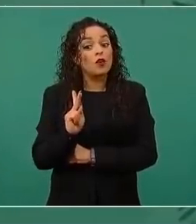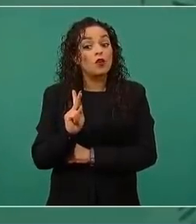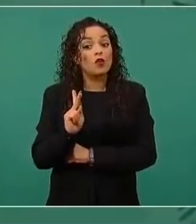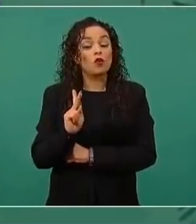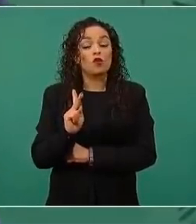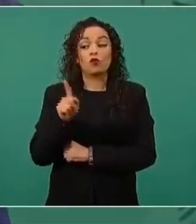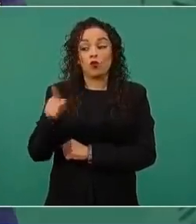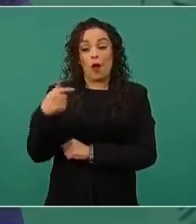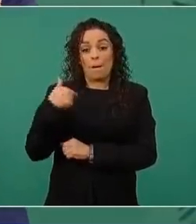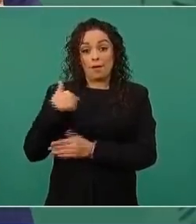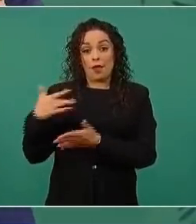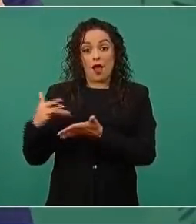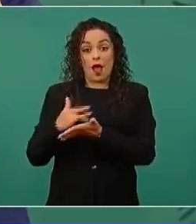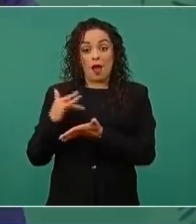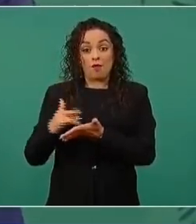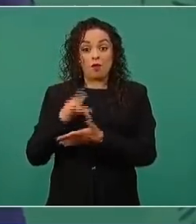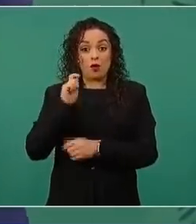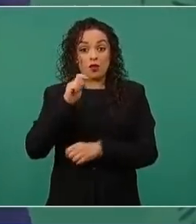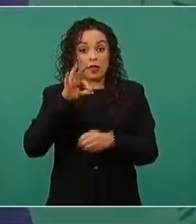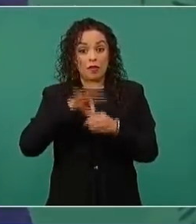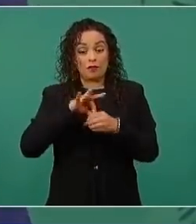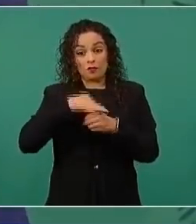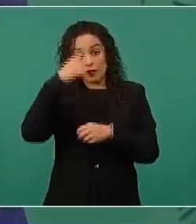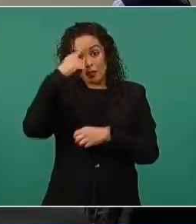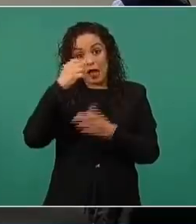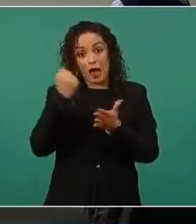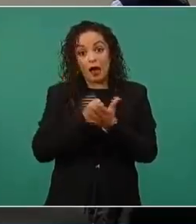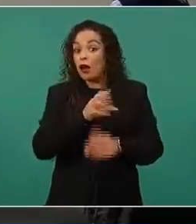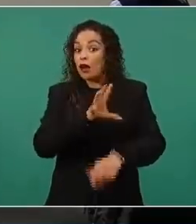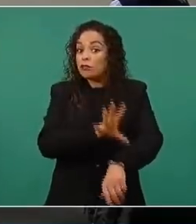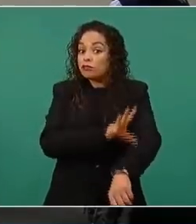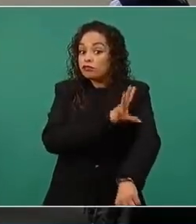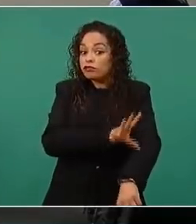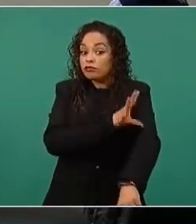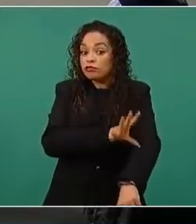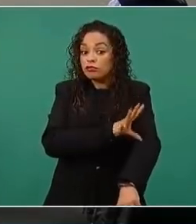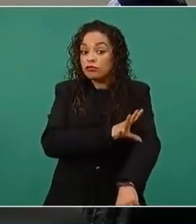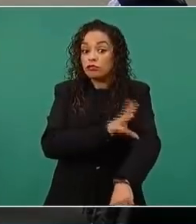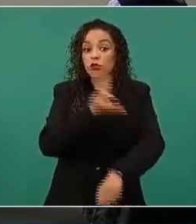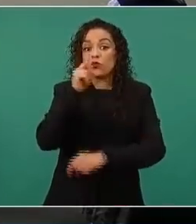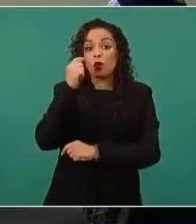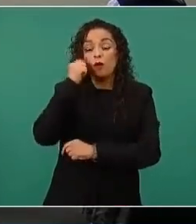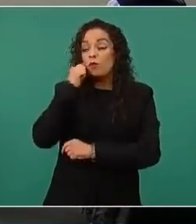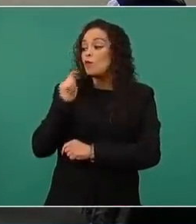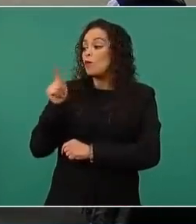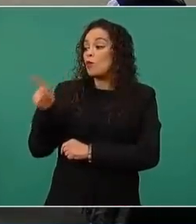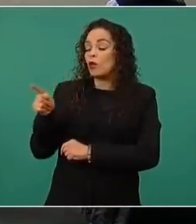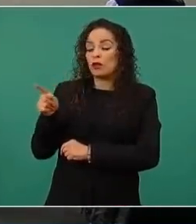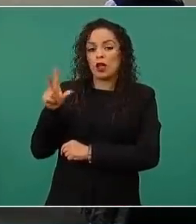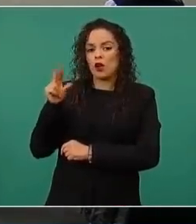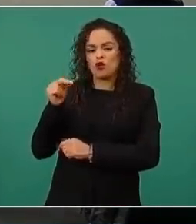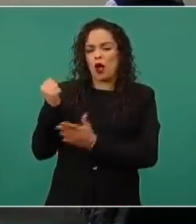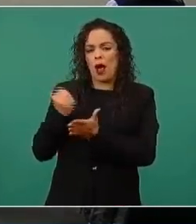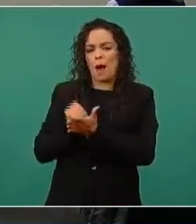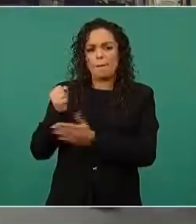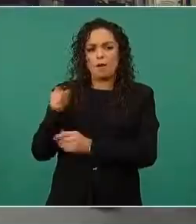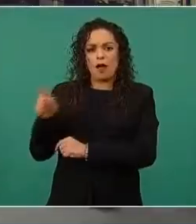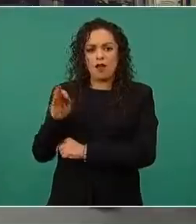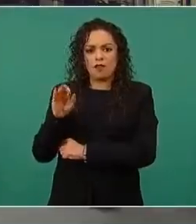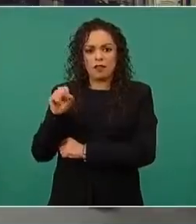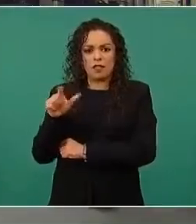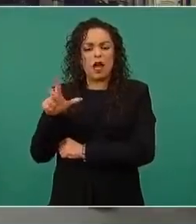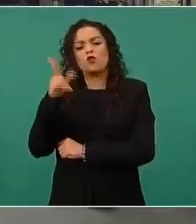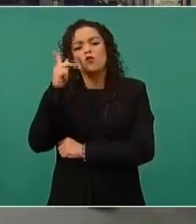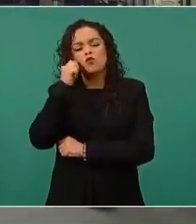votos para la energética, aunque no me apoyes con la fiscal, ya tengo mayoría y hago el acuerdo.